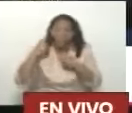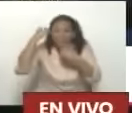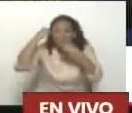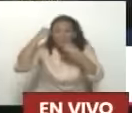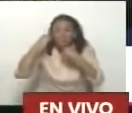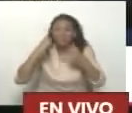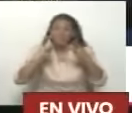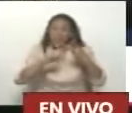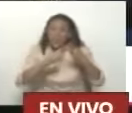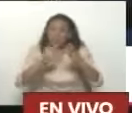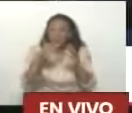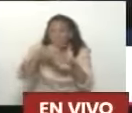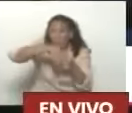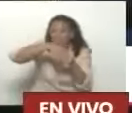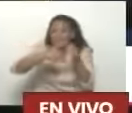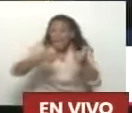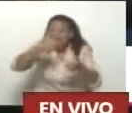segundo